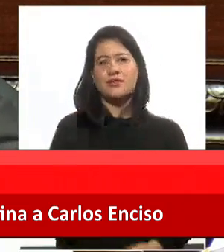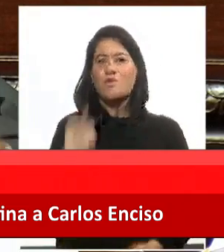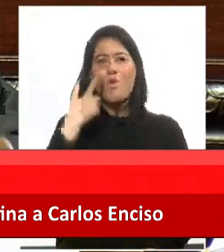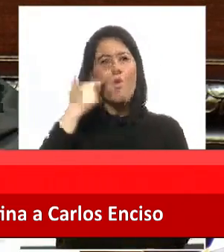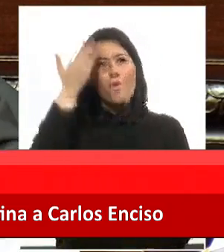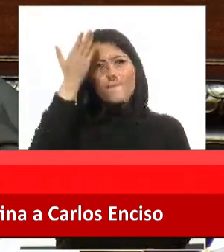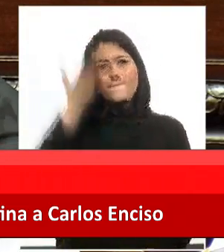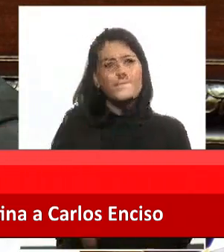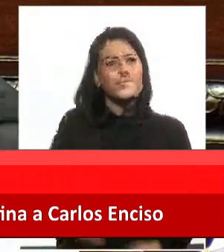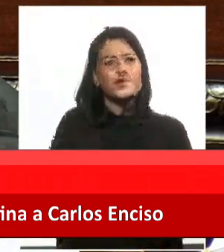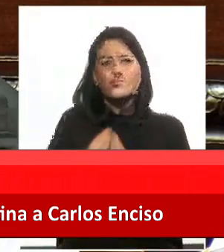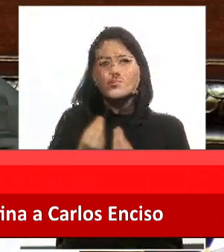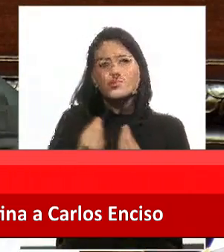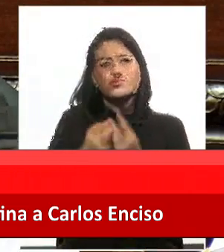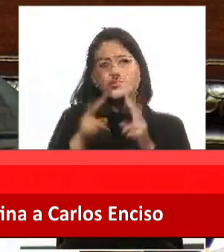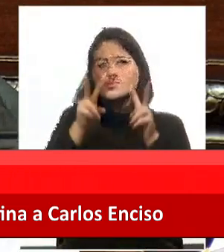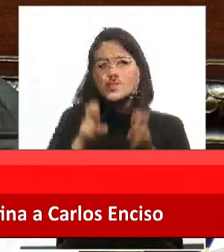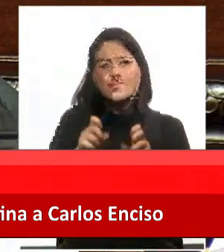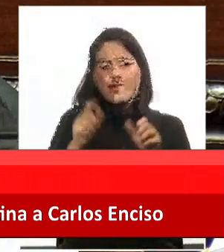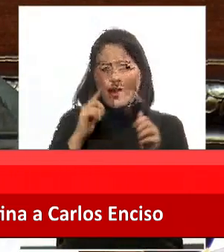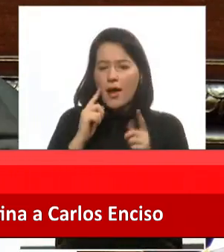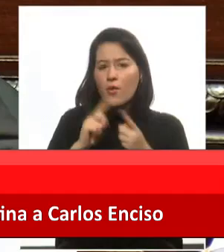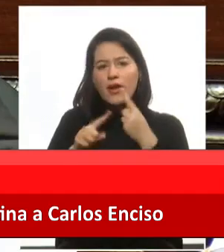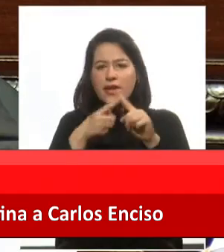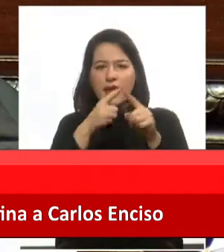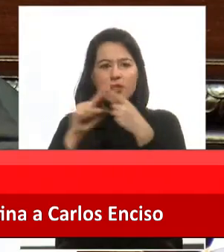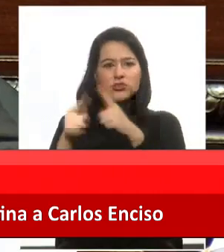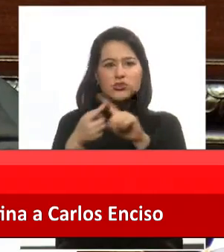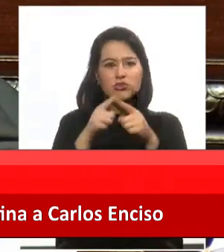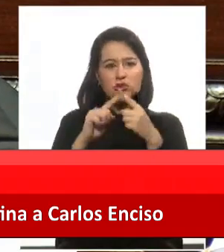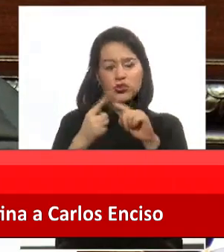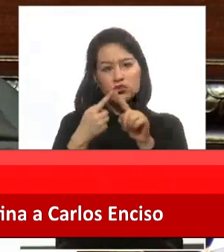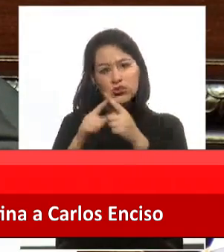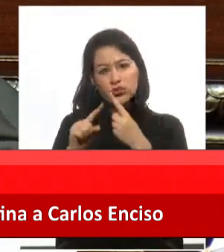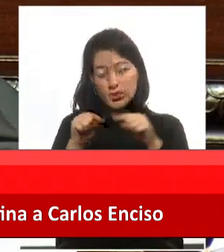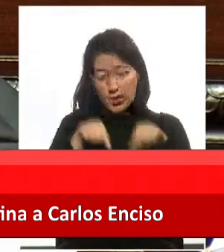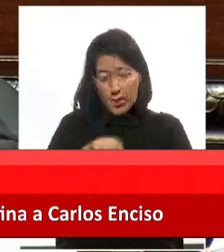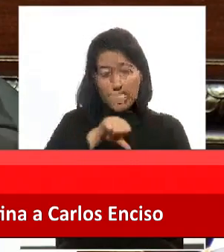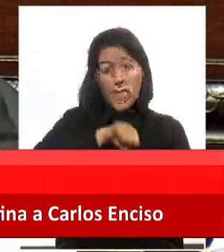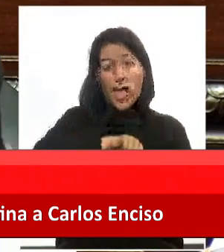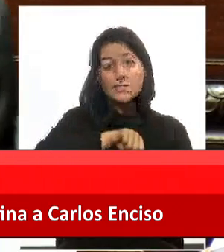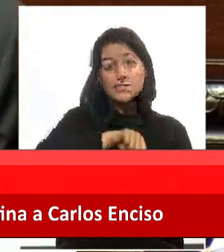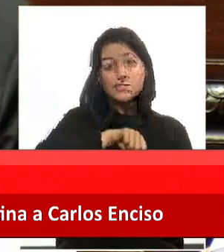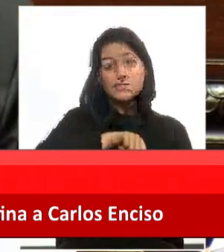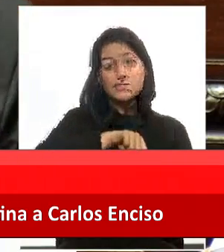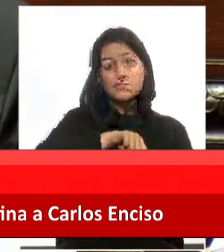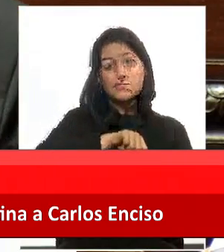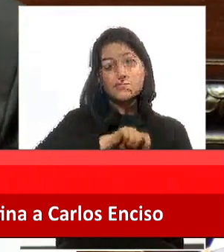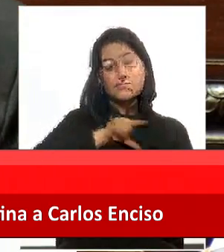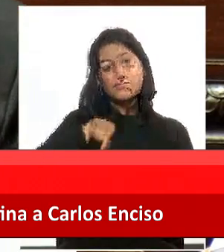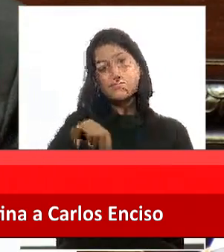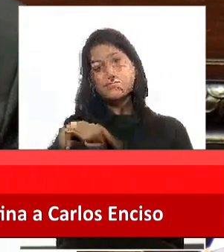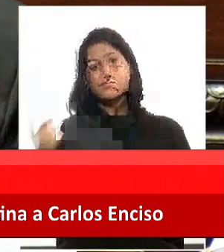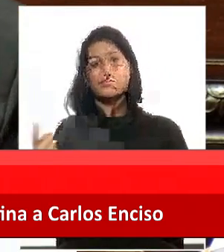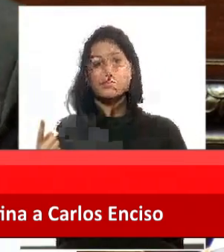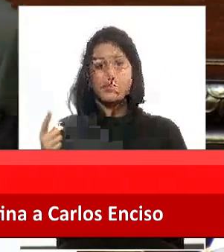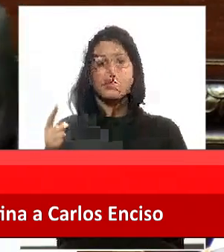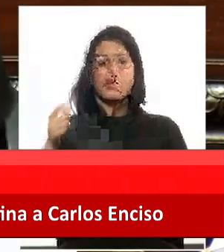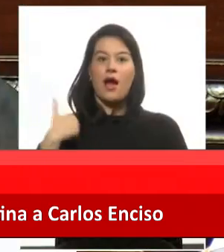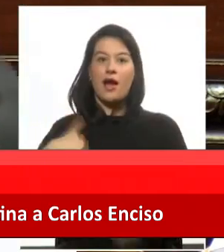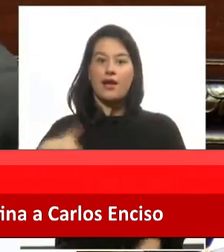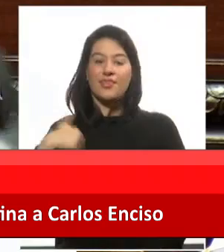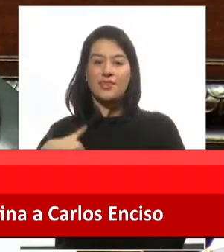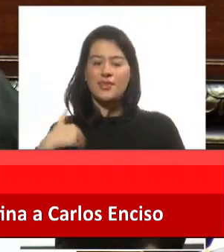ha dedicado muchísimo a cultivar las relaciones entre nuestro país y nuestra hermana República Argentina.